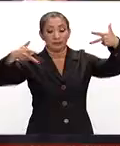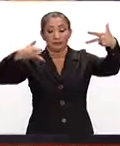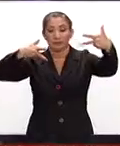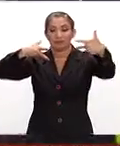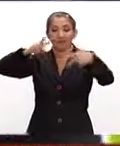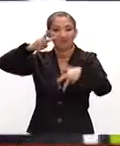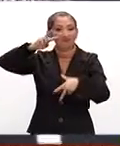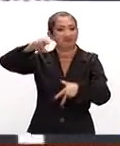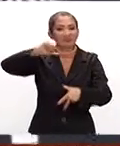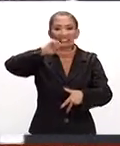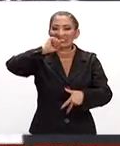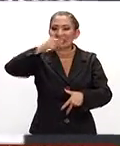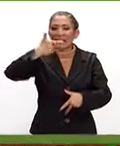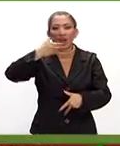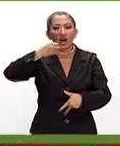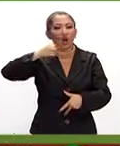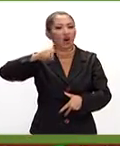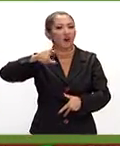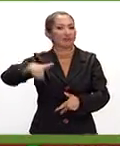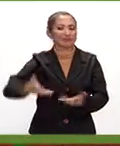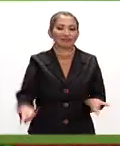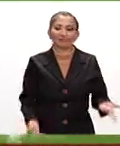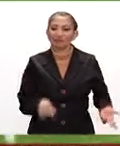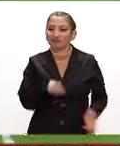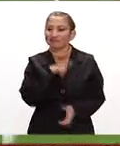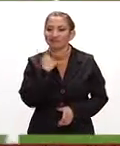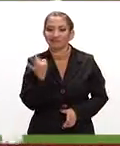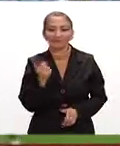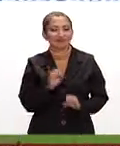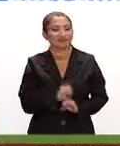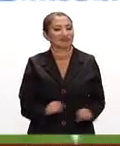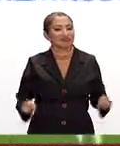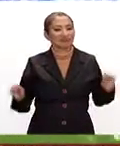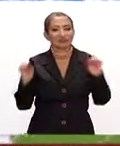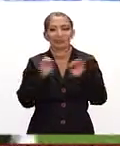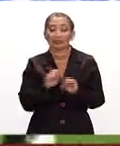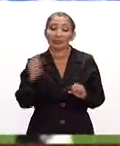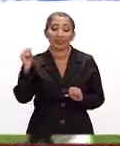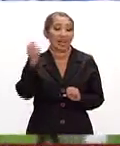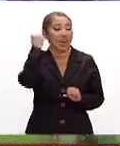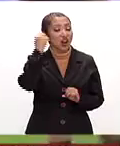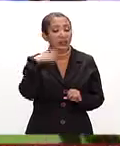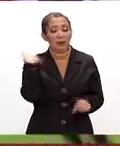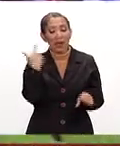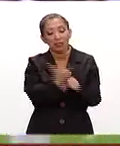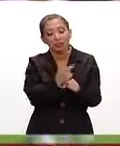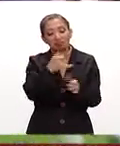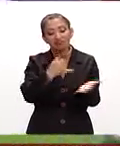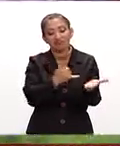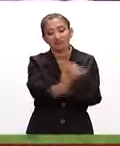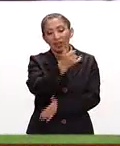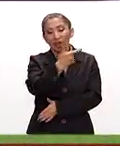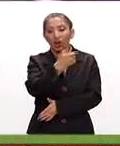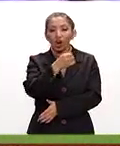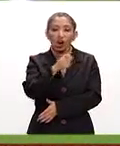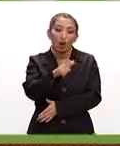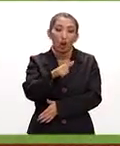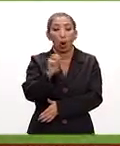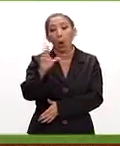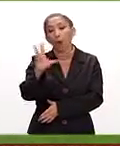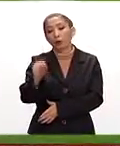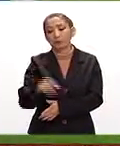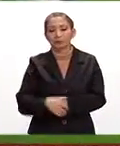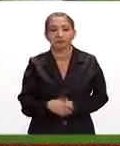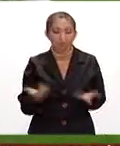se muestra que no fue gol. Así que, pues ahí está, utilizando la tecnología para definir si había gol o no había